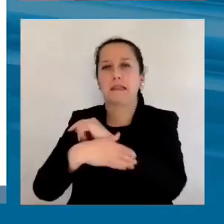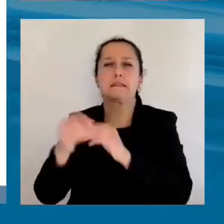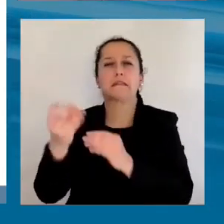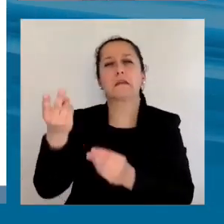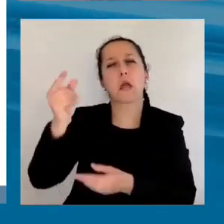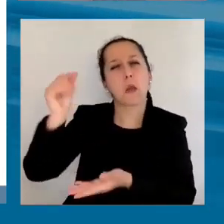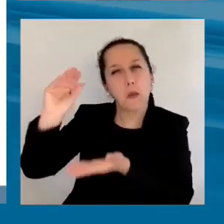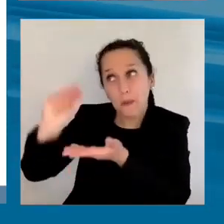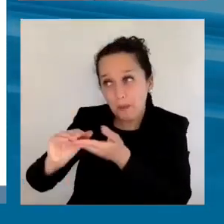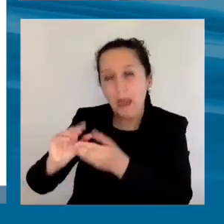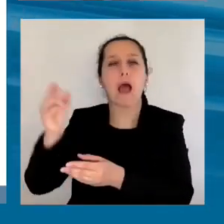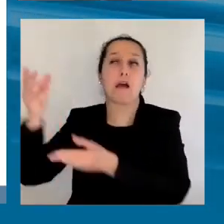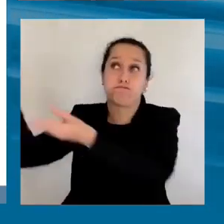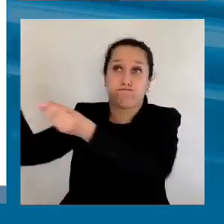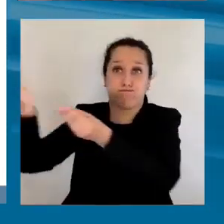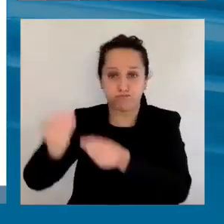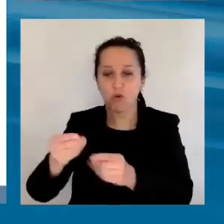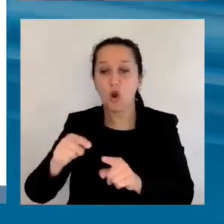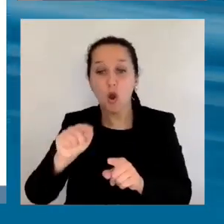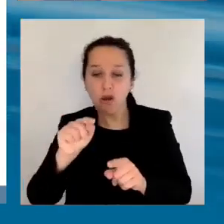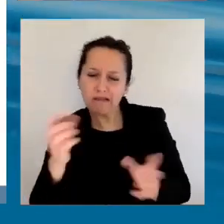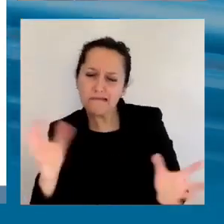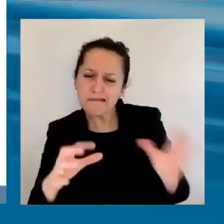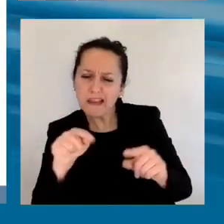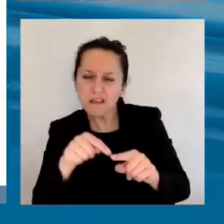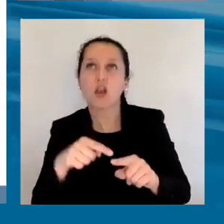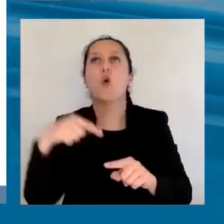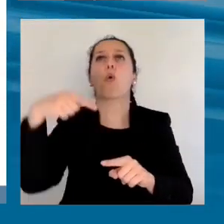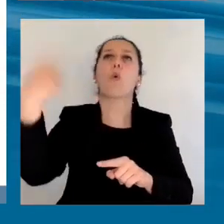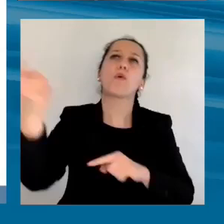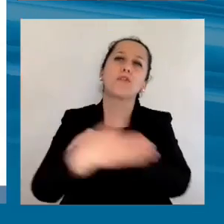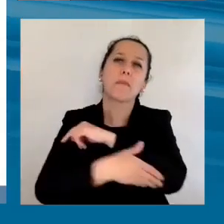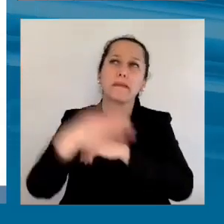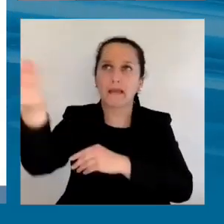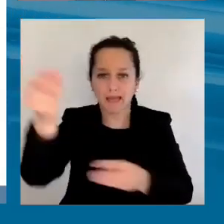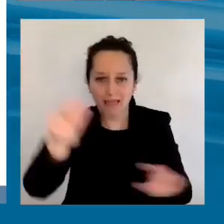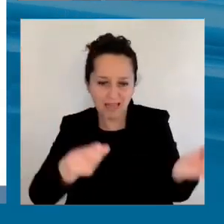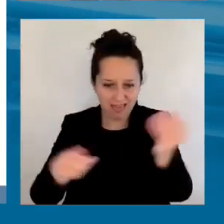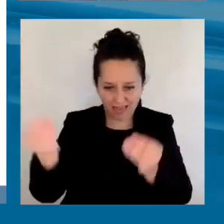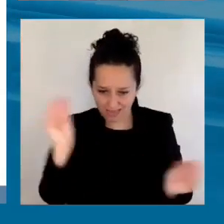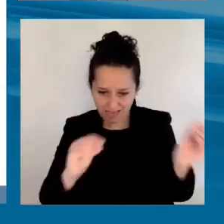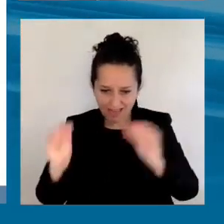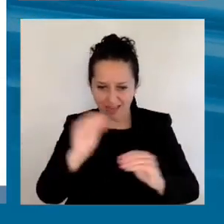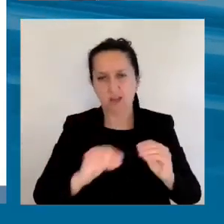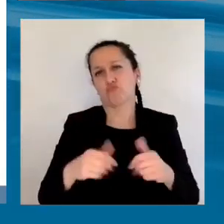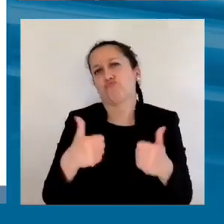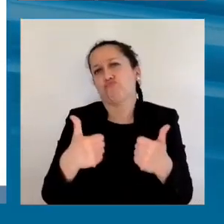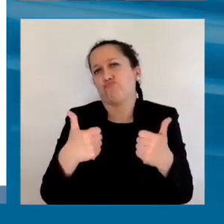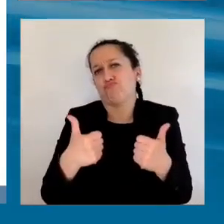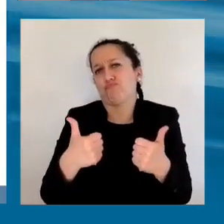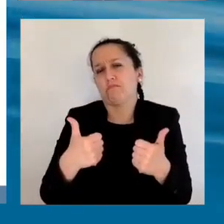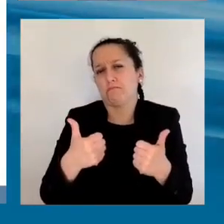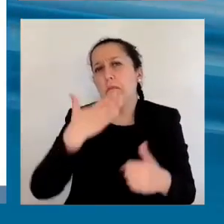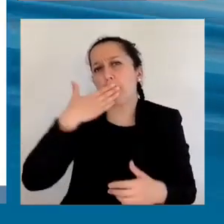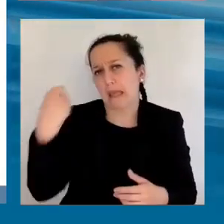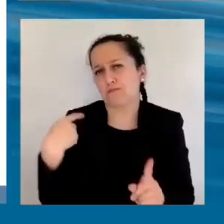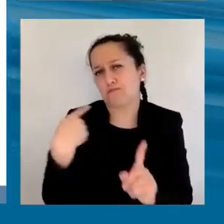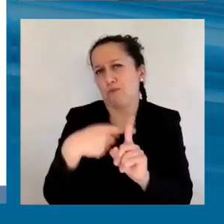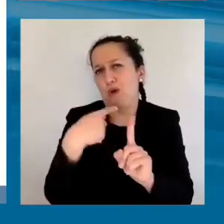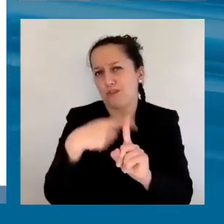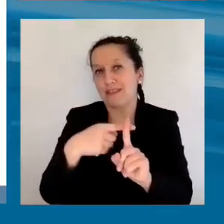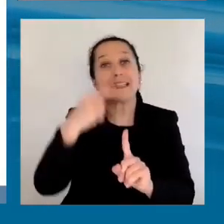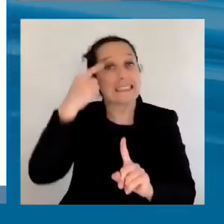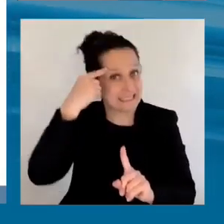y que por tanto el producto final era lo más barato posible con enorme beneficio para todos los consumidores.